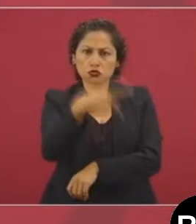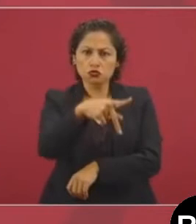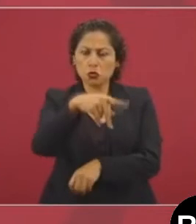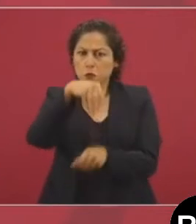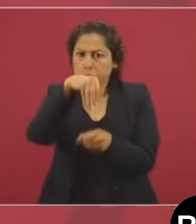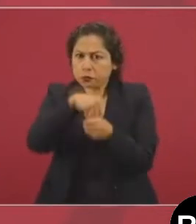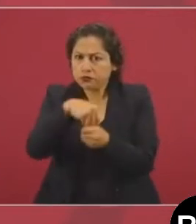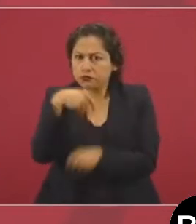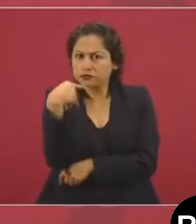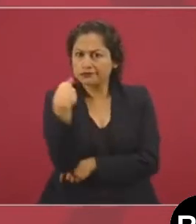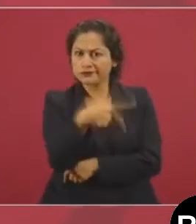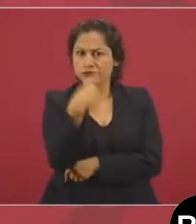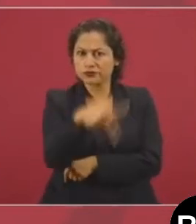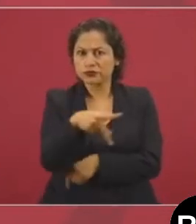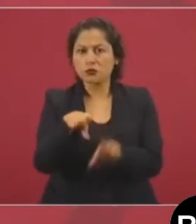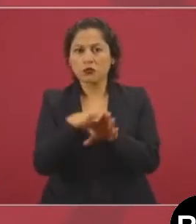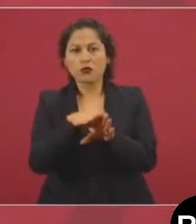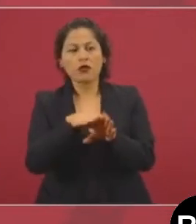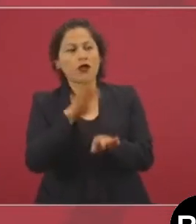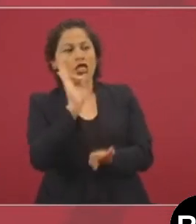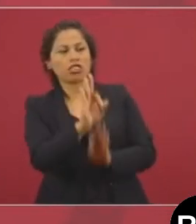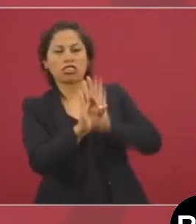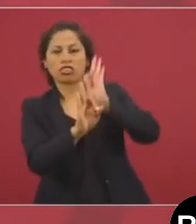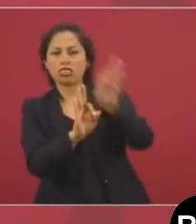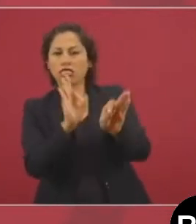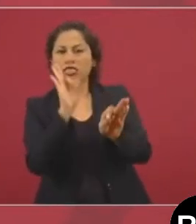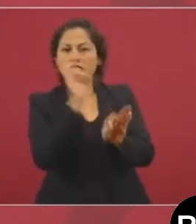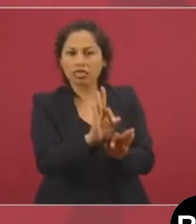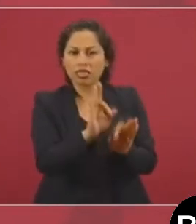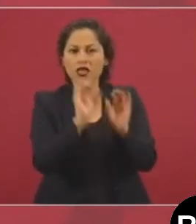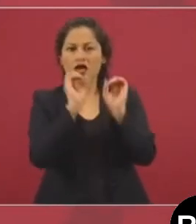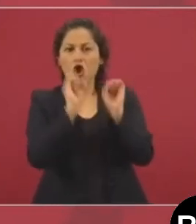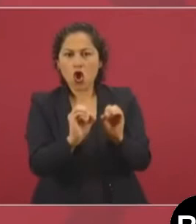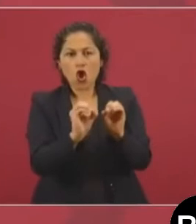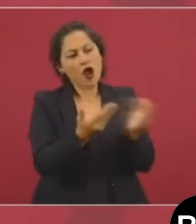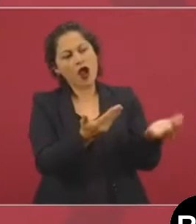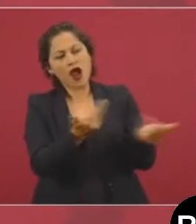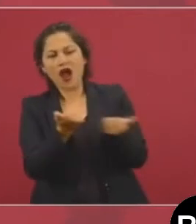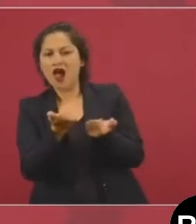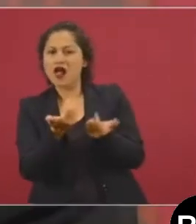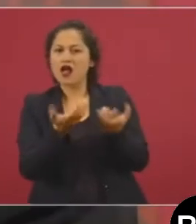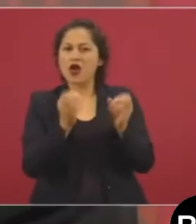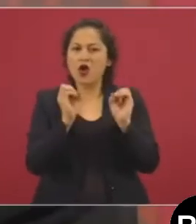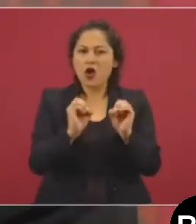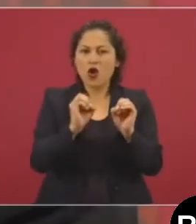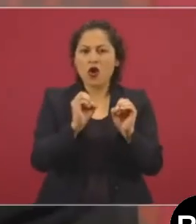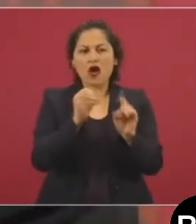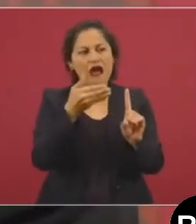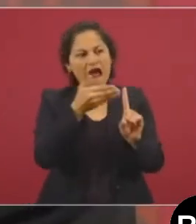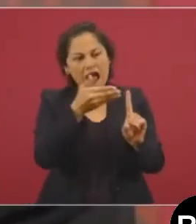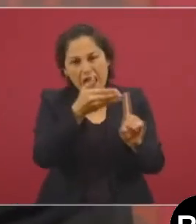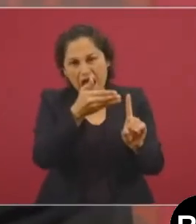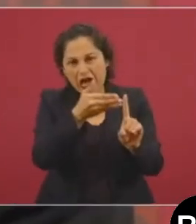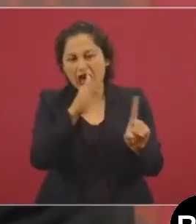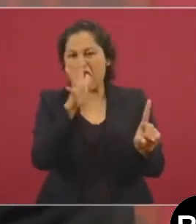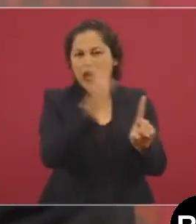presiones de ninguna índole, que no haya carreros, que